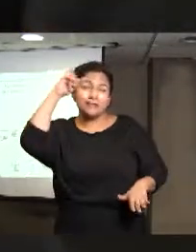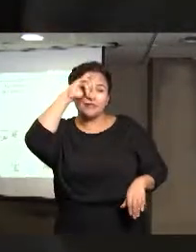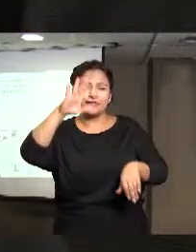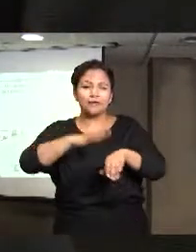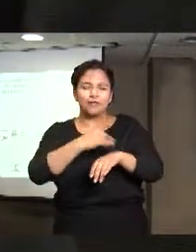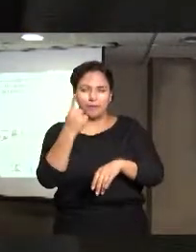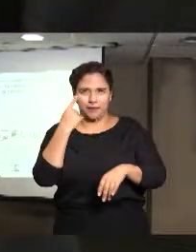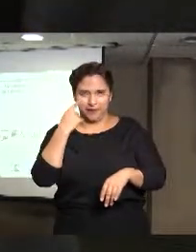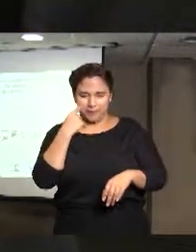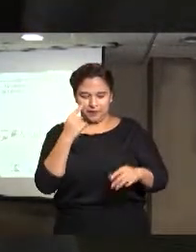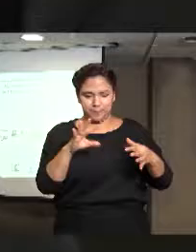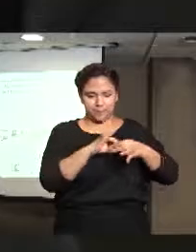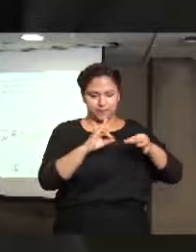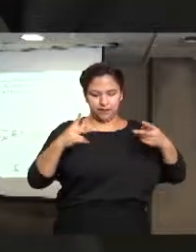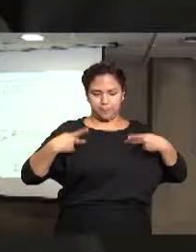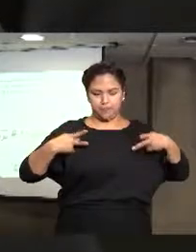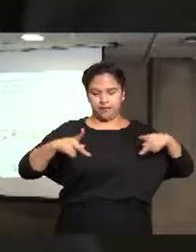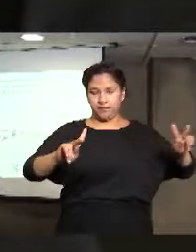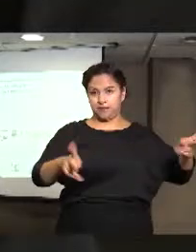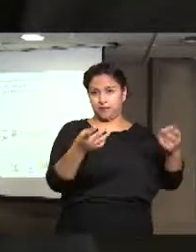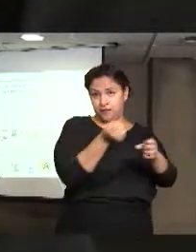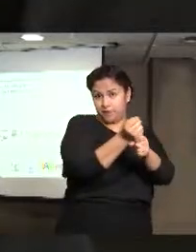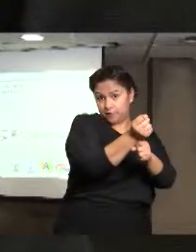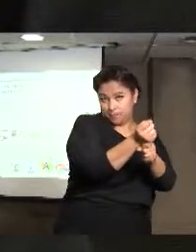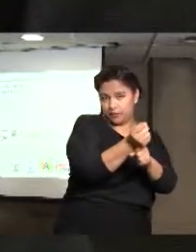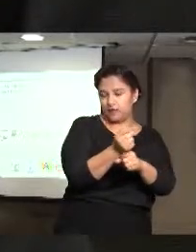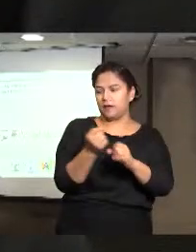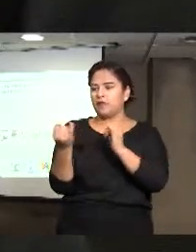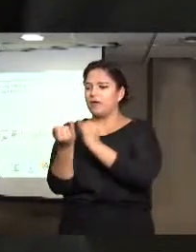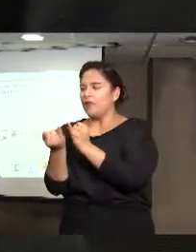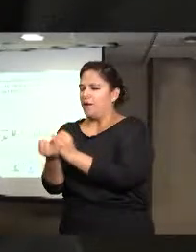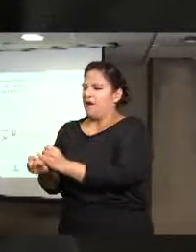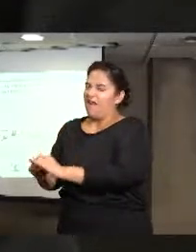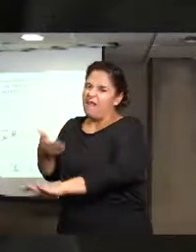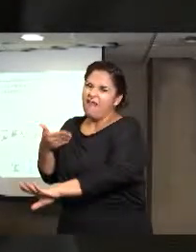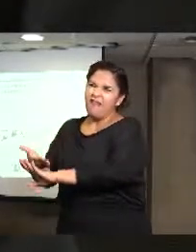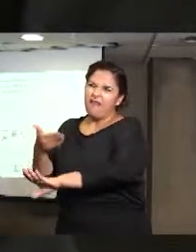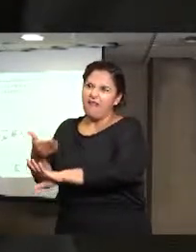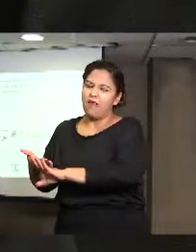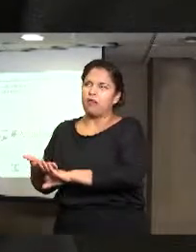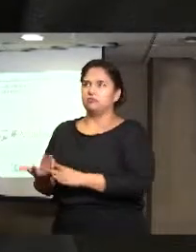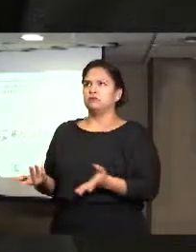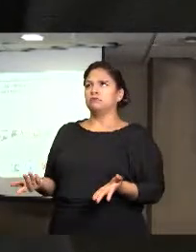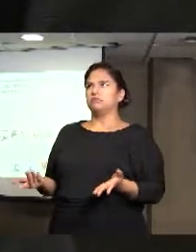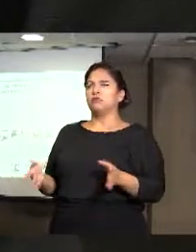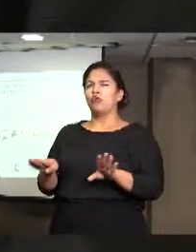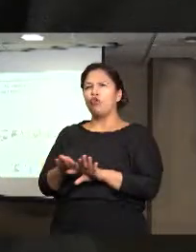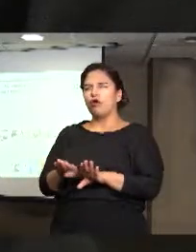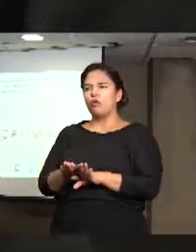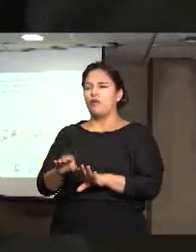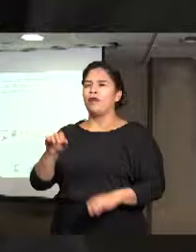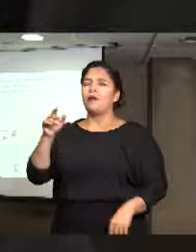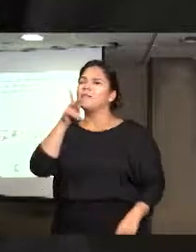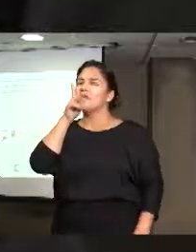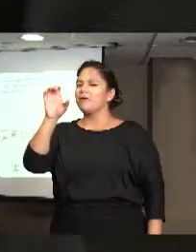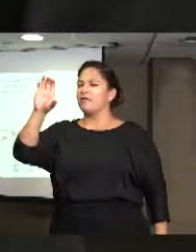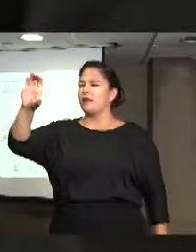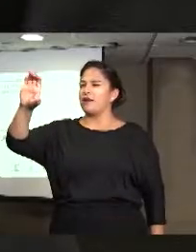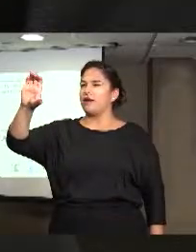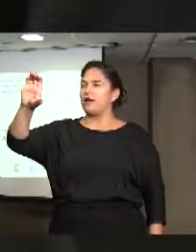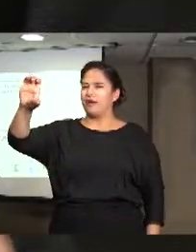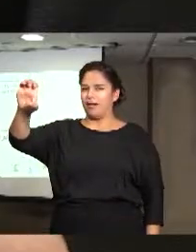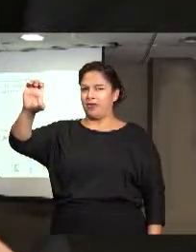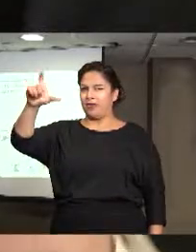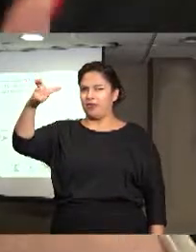entonces la gente ve, o sea cuando se refiere que hay mucha trata en el país, a lo que se está refiriendo es que hay mucha explotación, la trata de personas